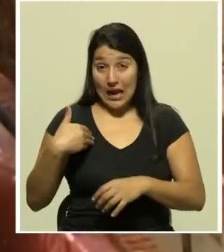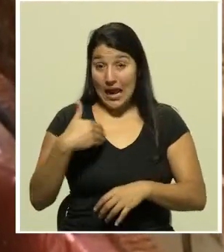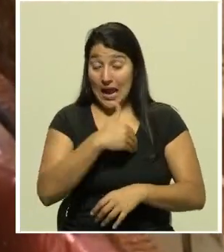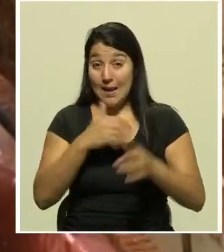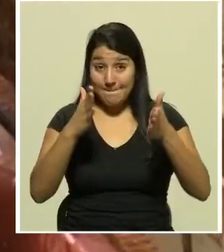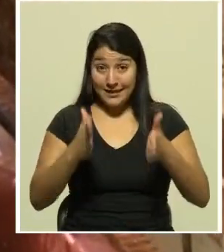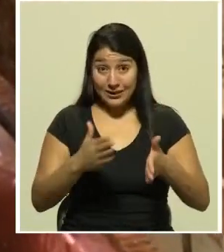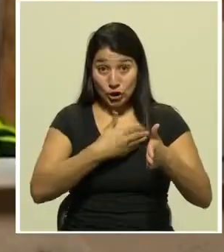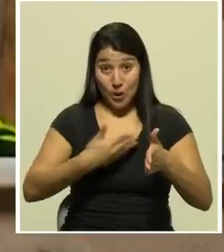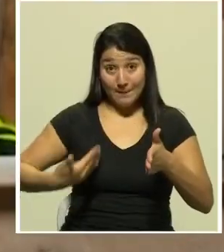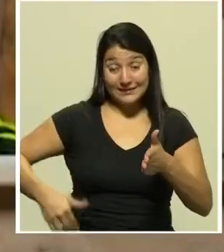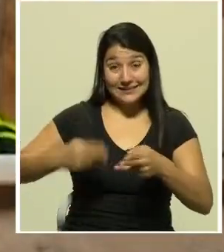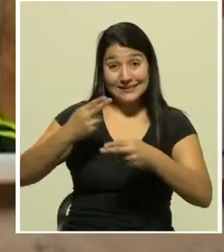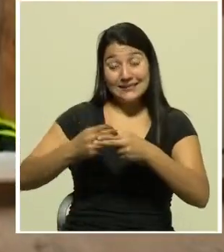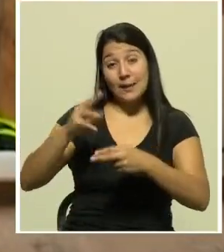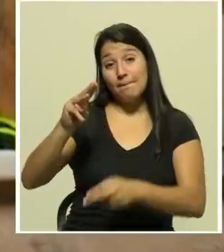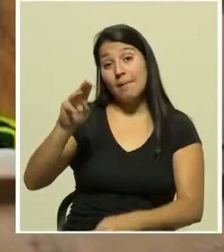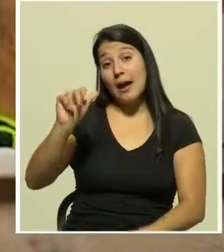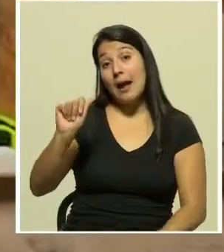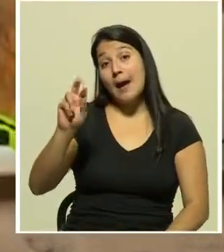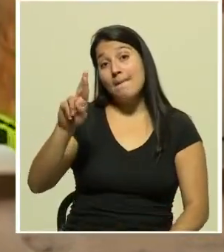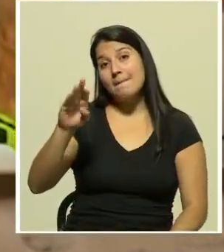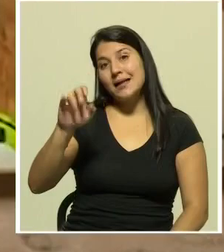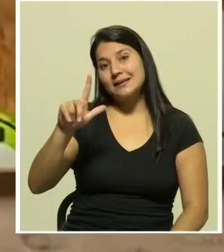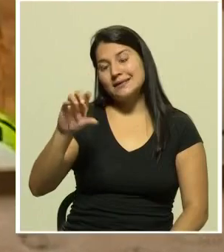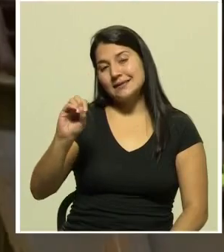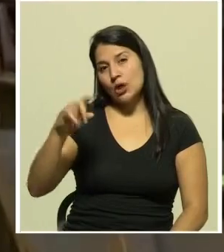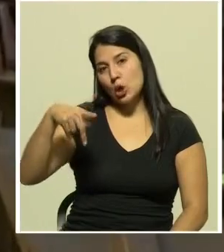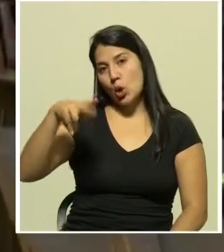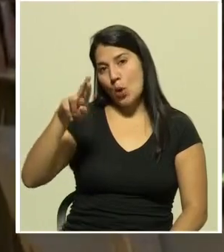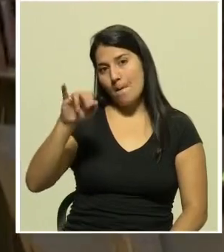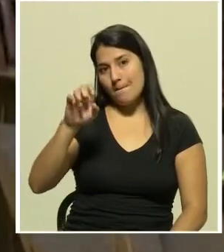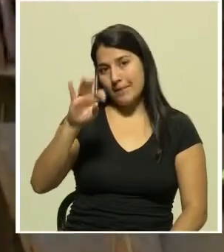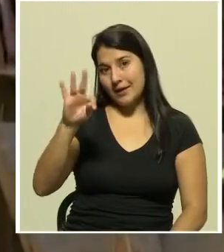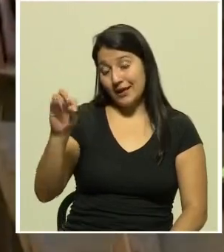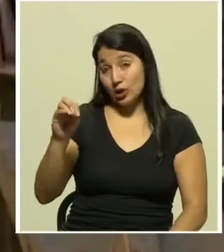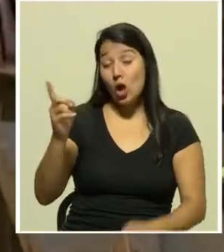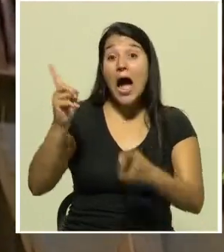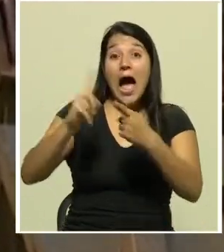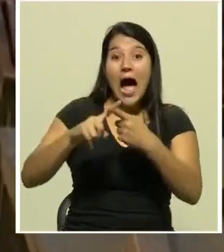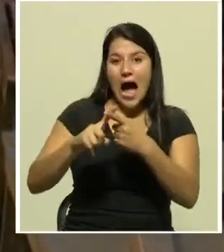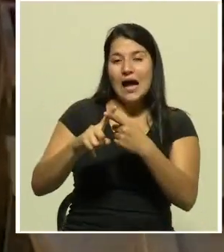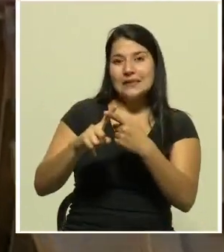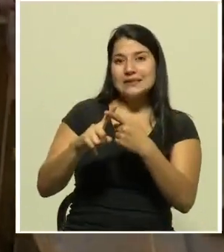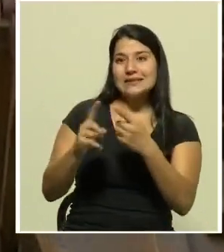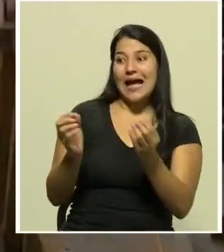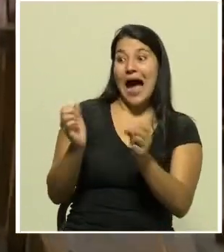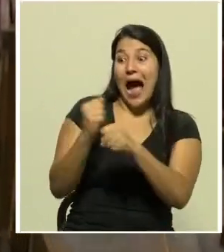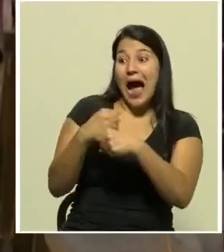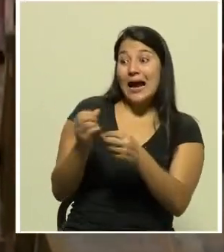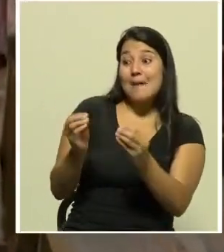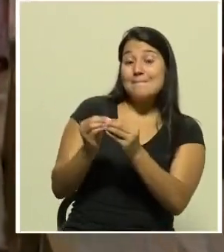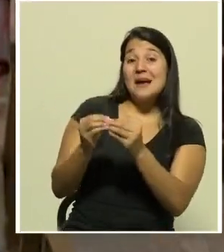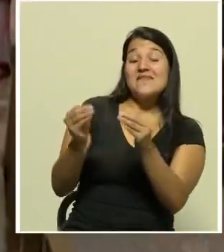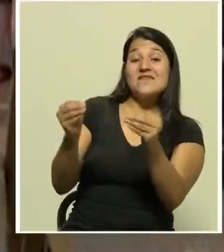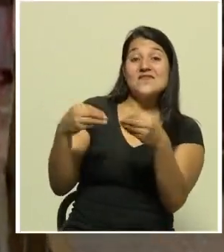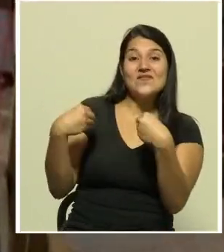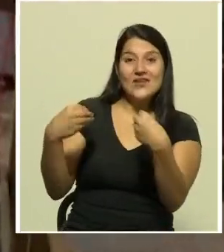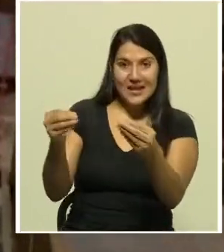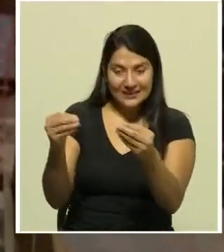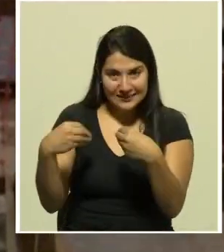Marcelo Prieto reconoció que mientras no se puedan flexibilizar las restricciones a la actividad productiva es absolutamente